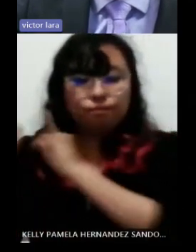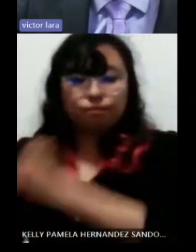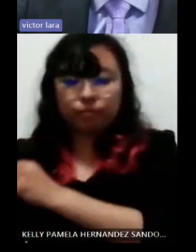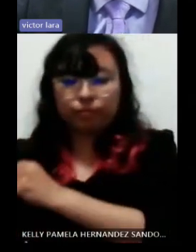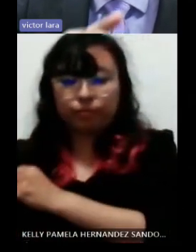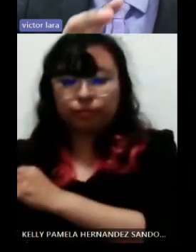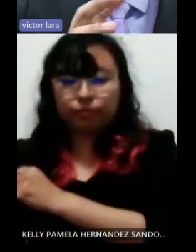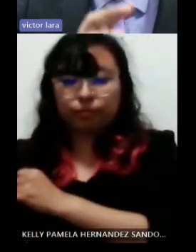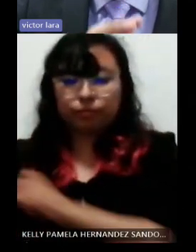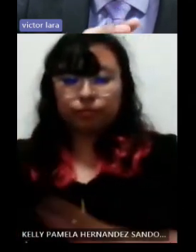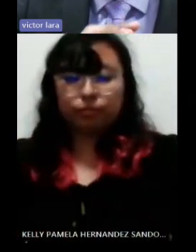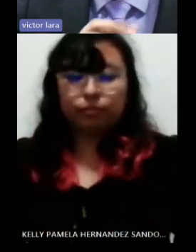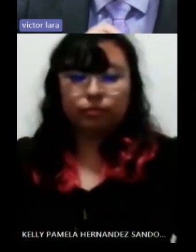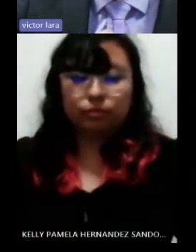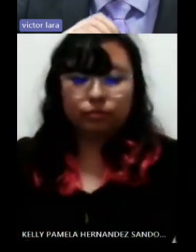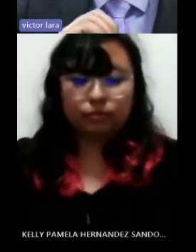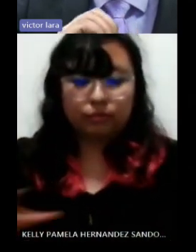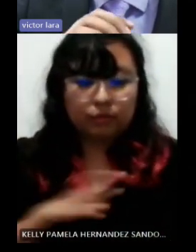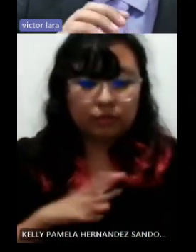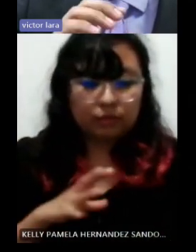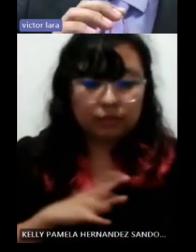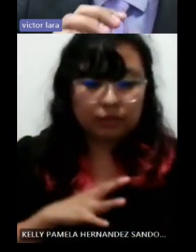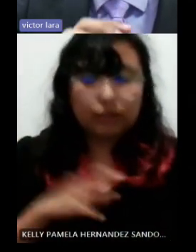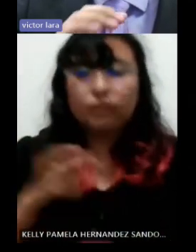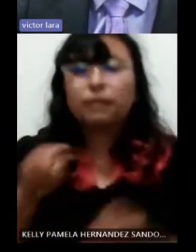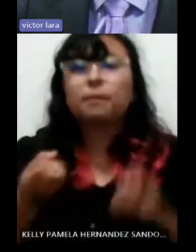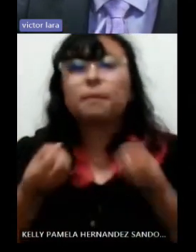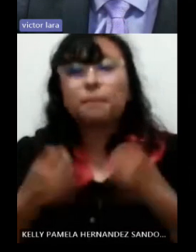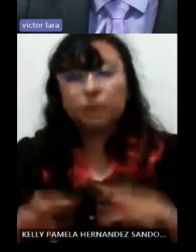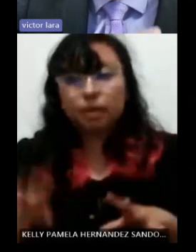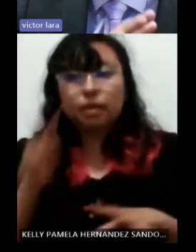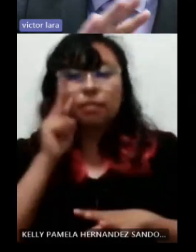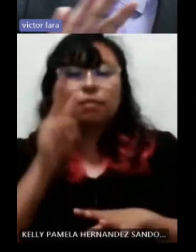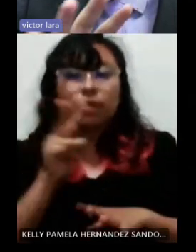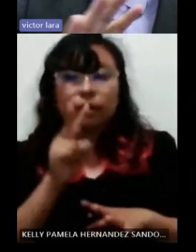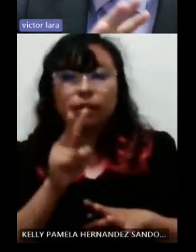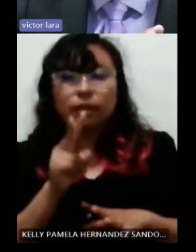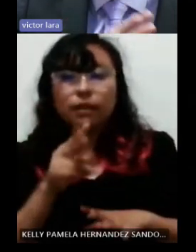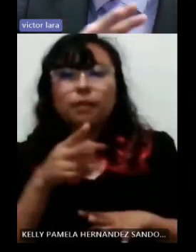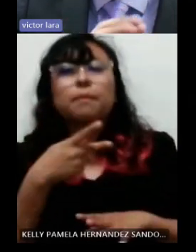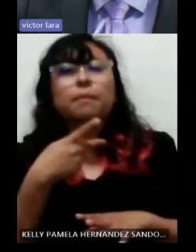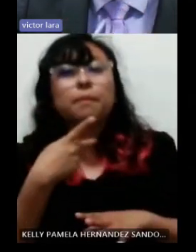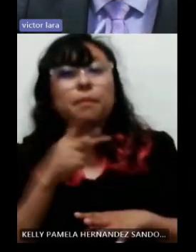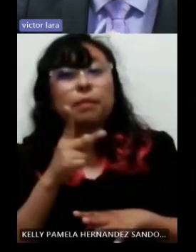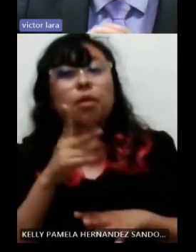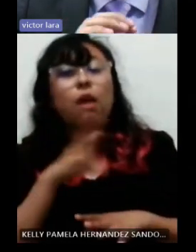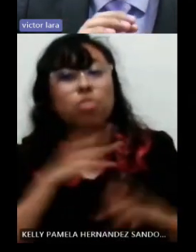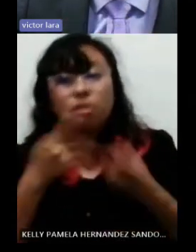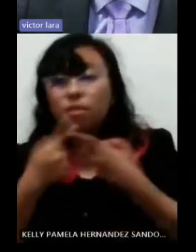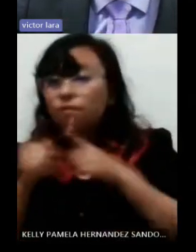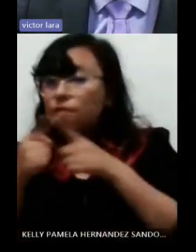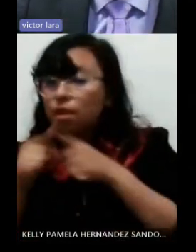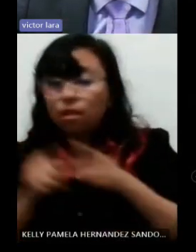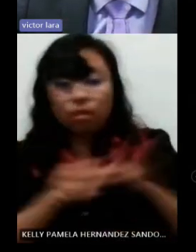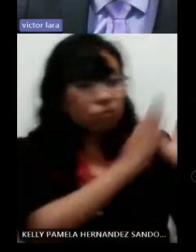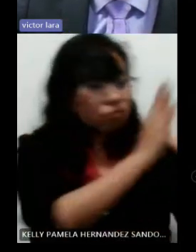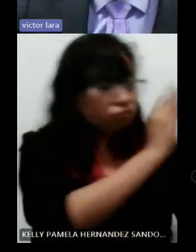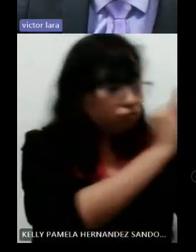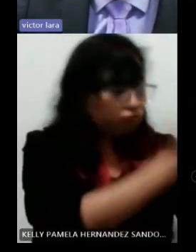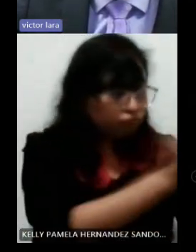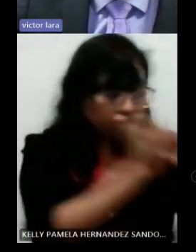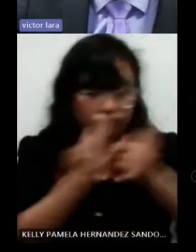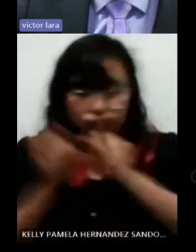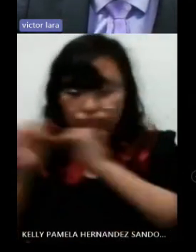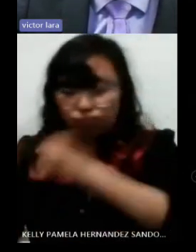una pérdida de visión central como puede ser una degeneración macular. Son diferentes características derivadas a